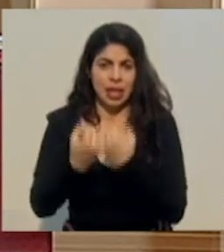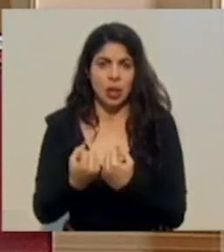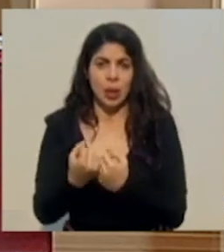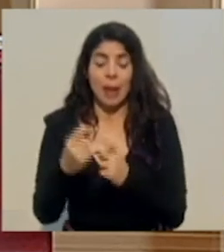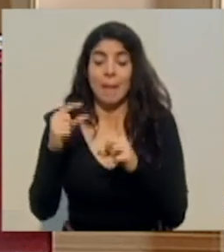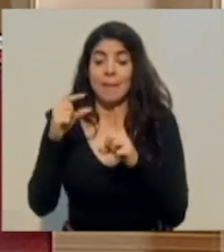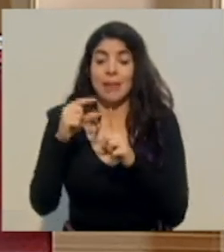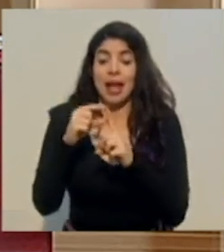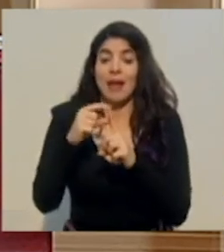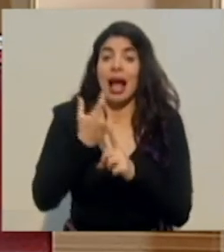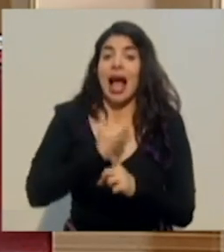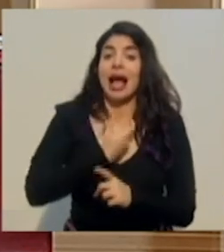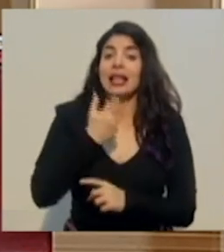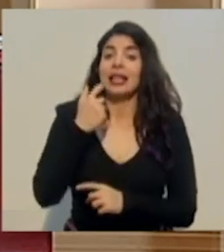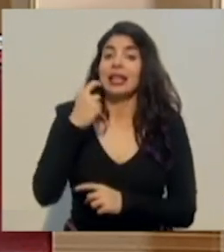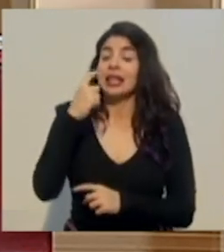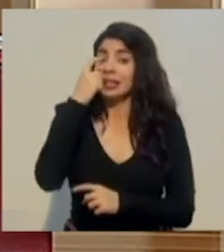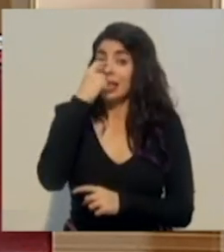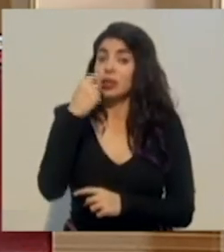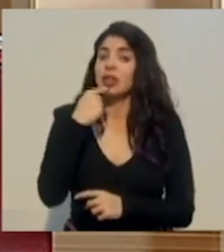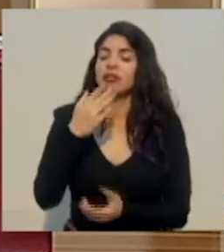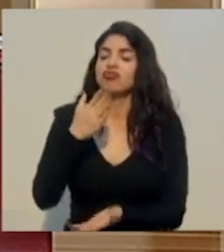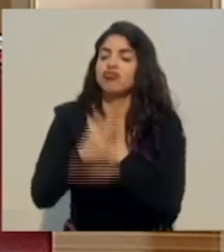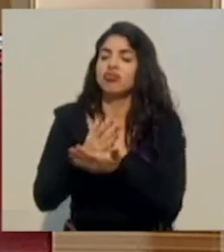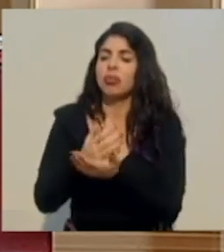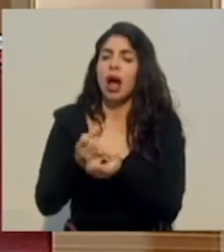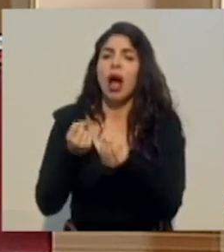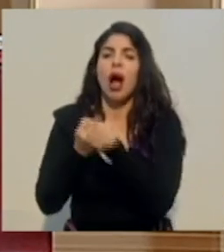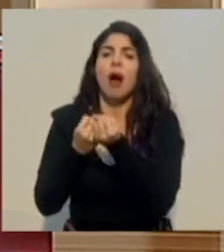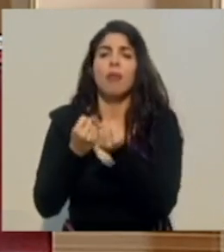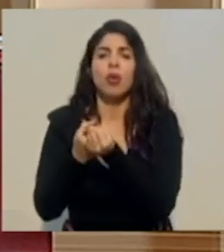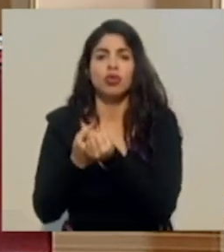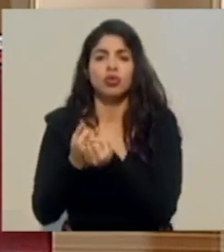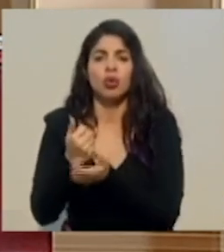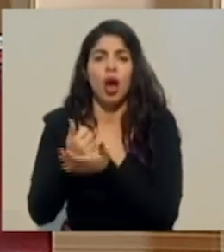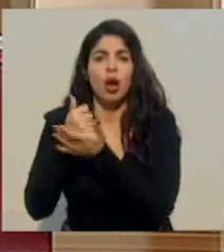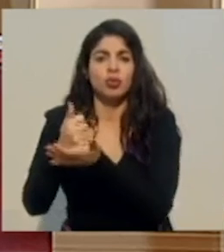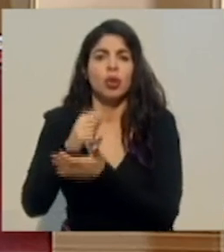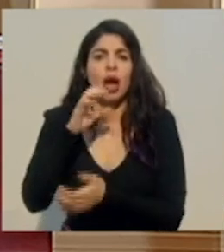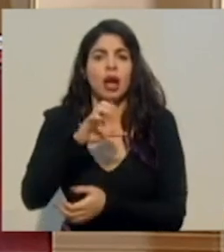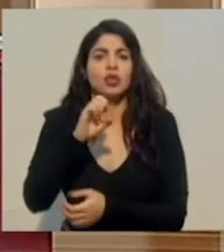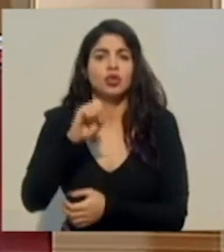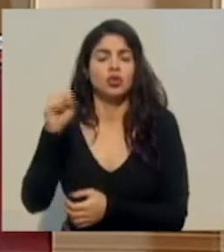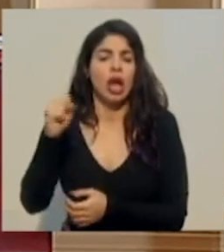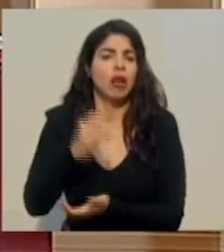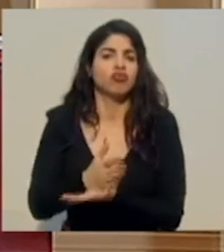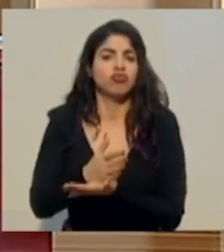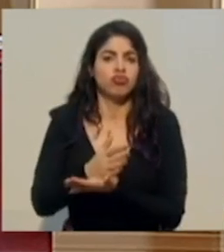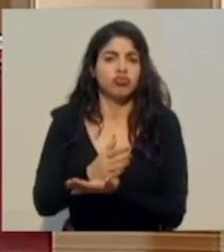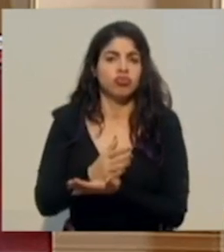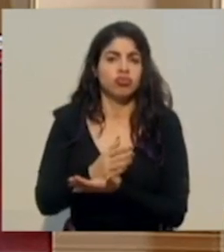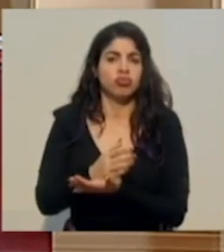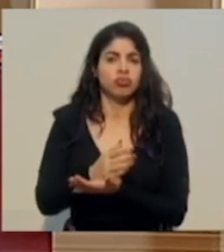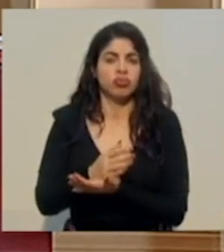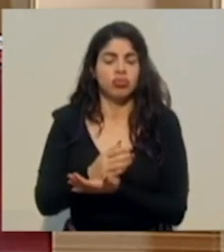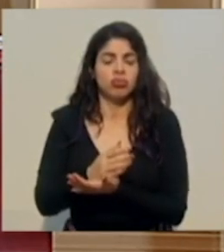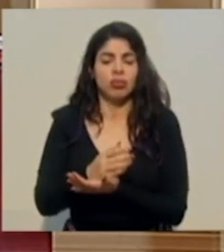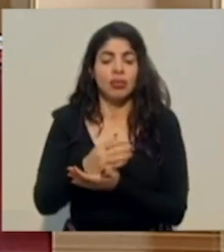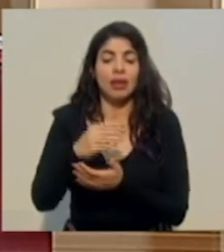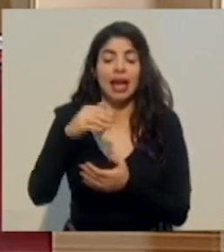palabras del alcalde de Escazú de dejar de apoyar la ayuda que le brinda a la Caja Costarricense de Seguro Social en los